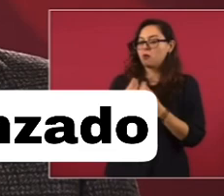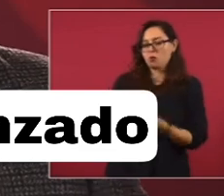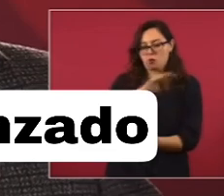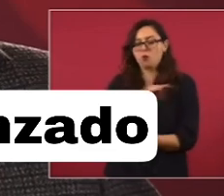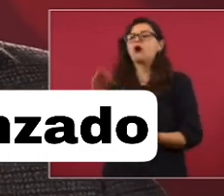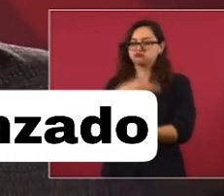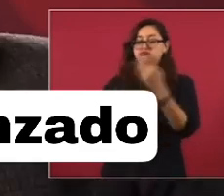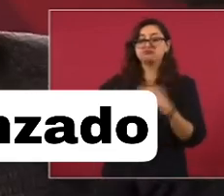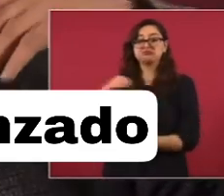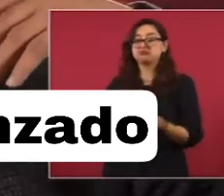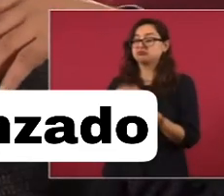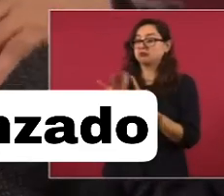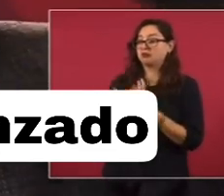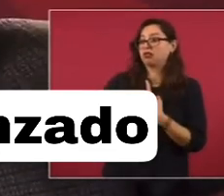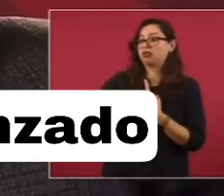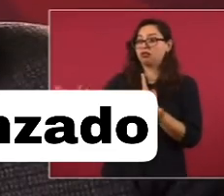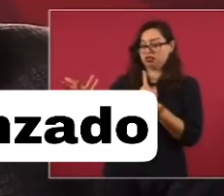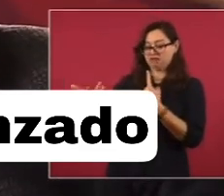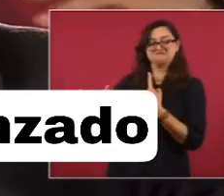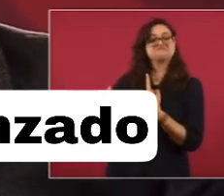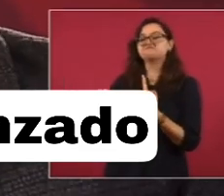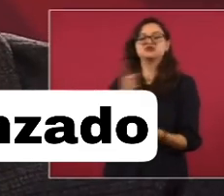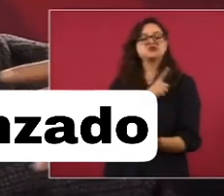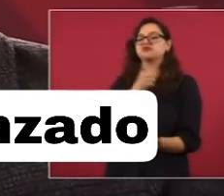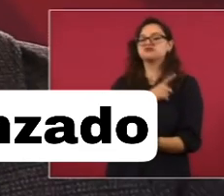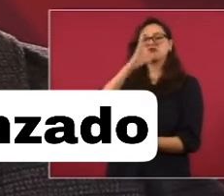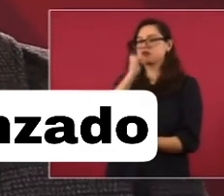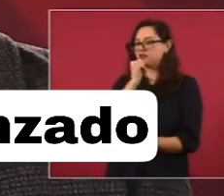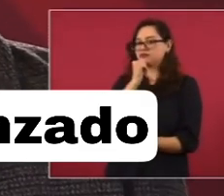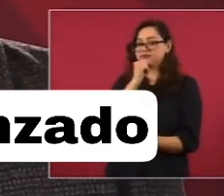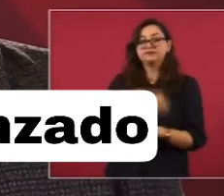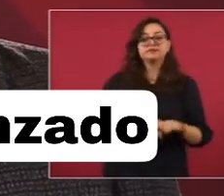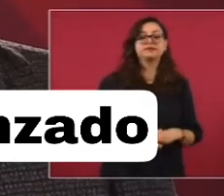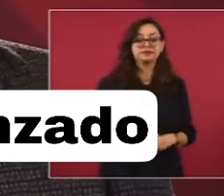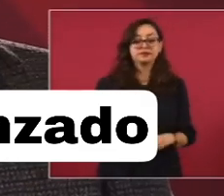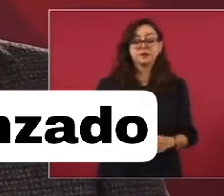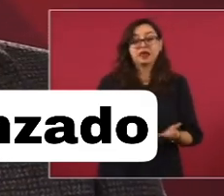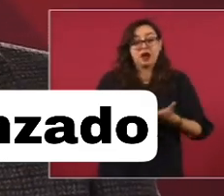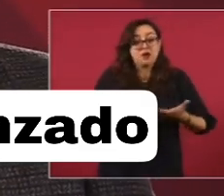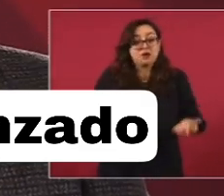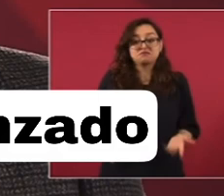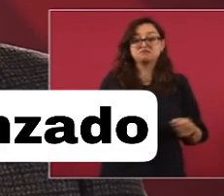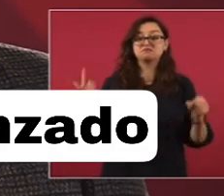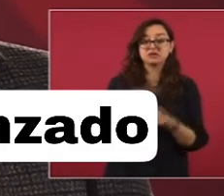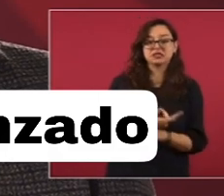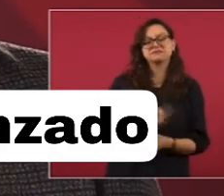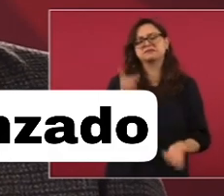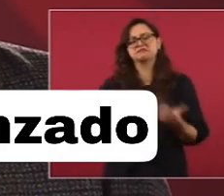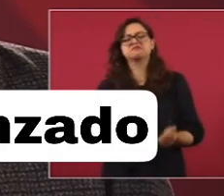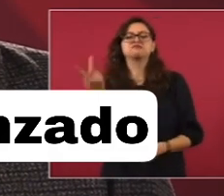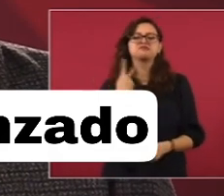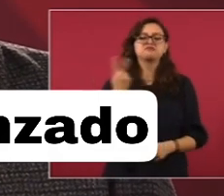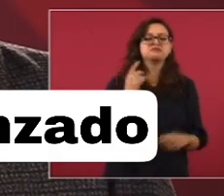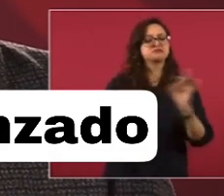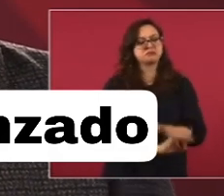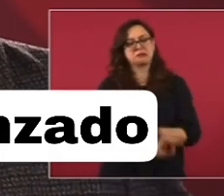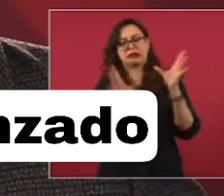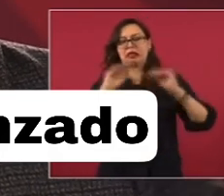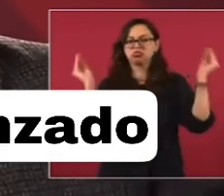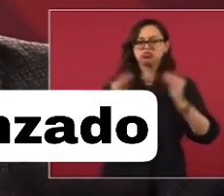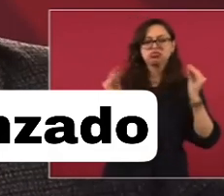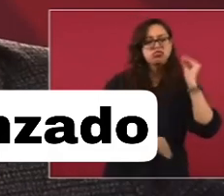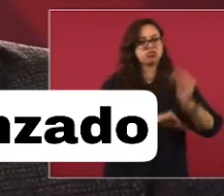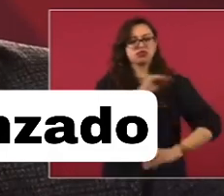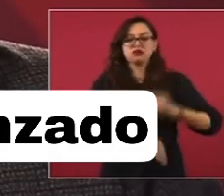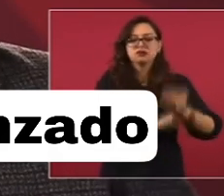Entonces, a veces por la polémica, que es consustancial a la política, se